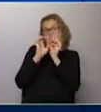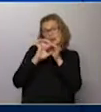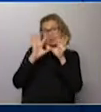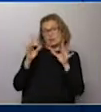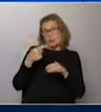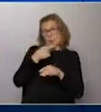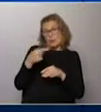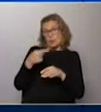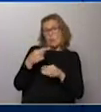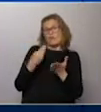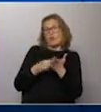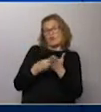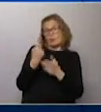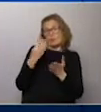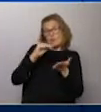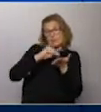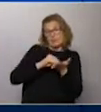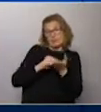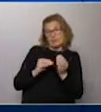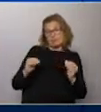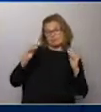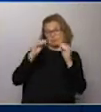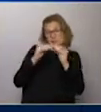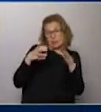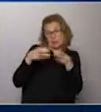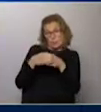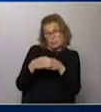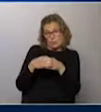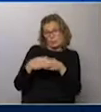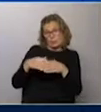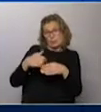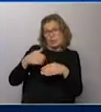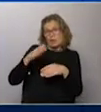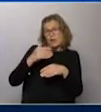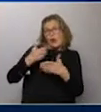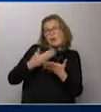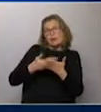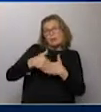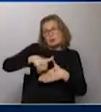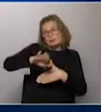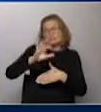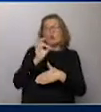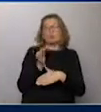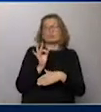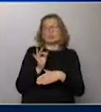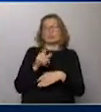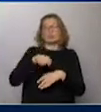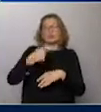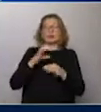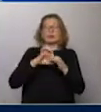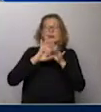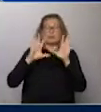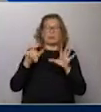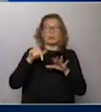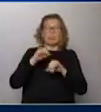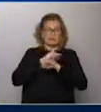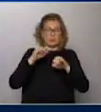todavía uno más a los dos grandes para completar la fase de grupos, pero eso queda colgado para octubre. Exactamente. Incluso la Libertadores no va a terminar